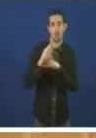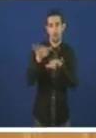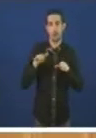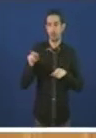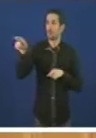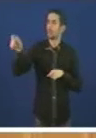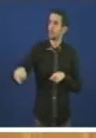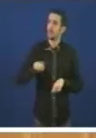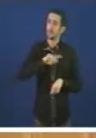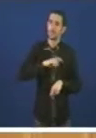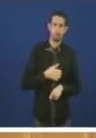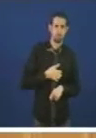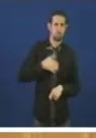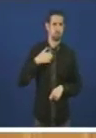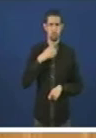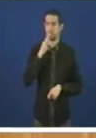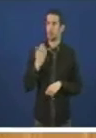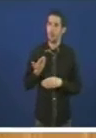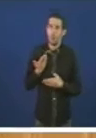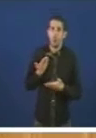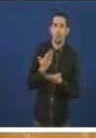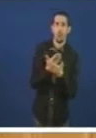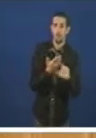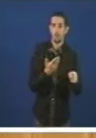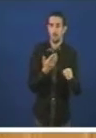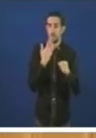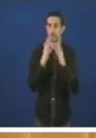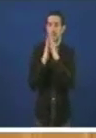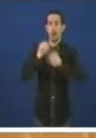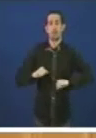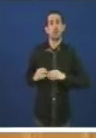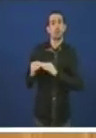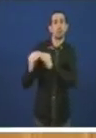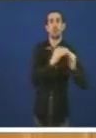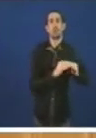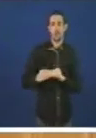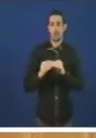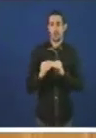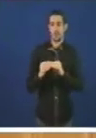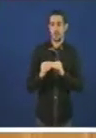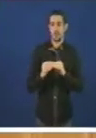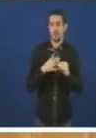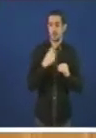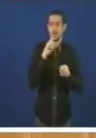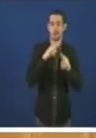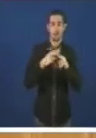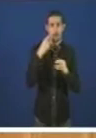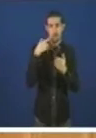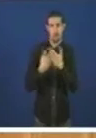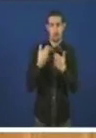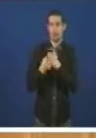incomodidade porque as súas propostas fosen aprobadas por unanimidade o que el fiel reflexo das súas